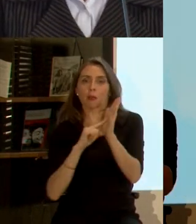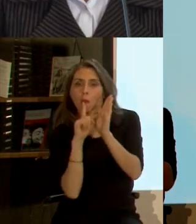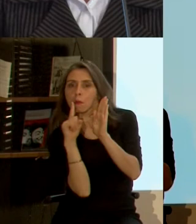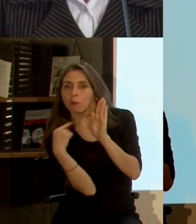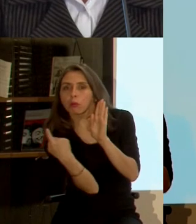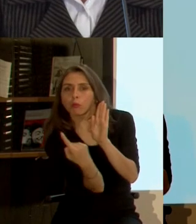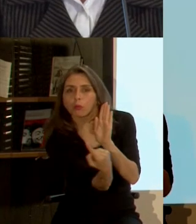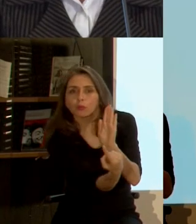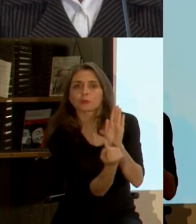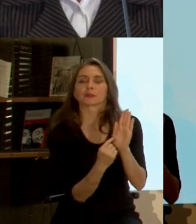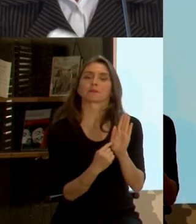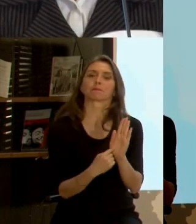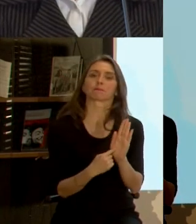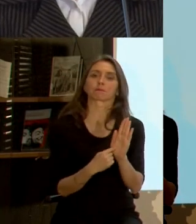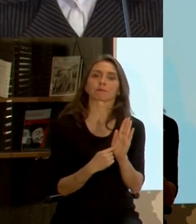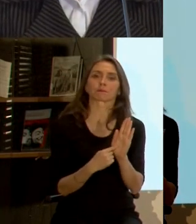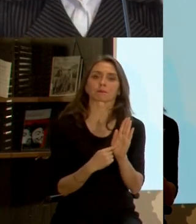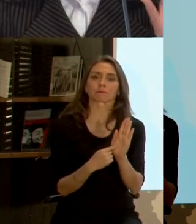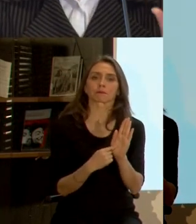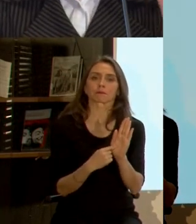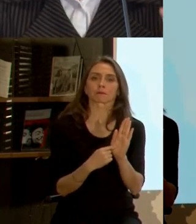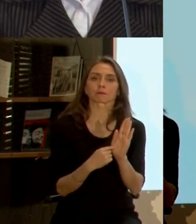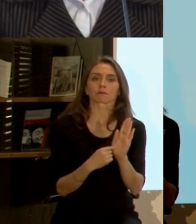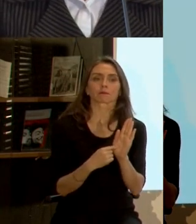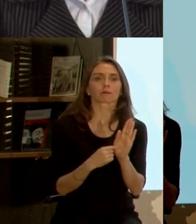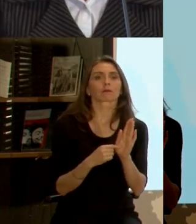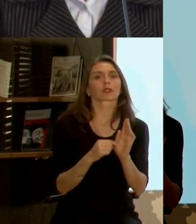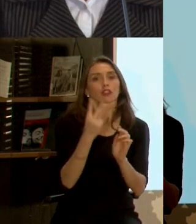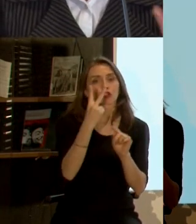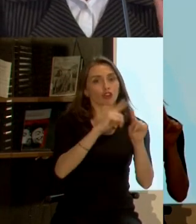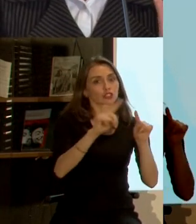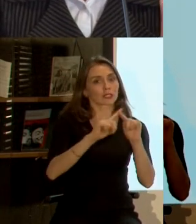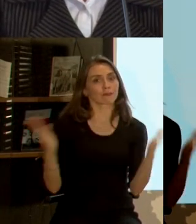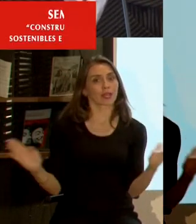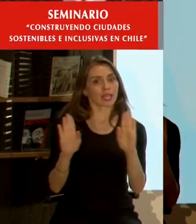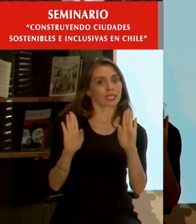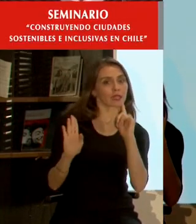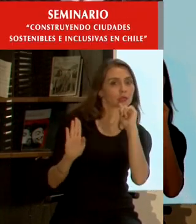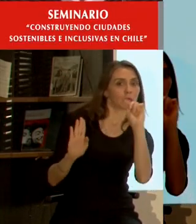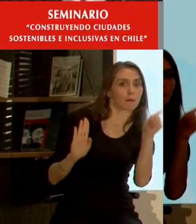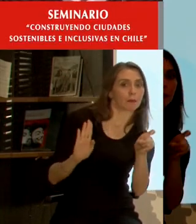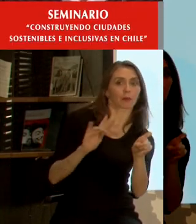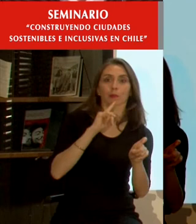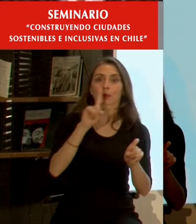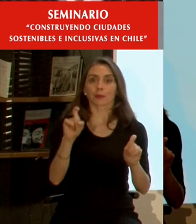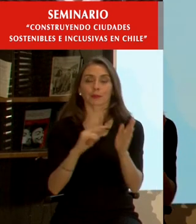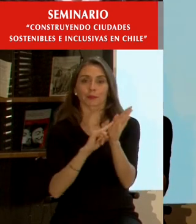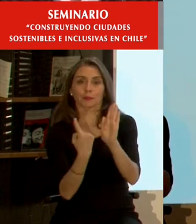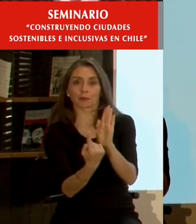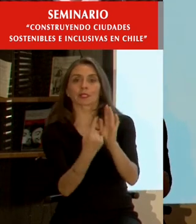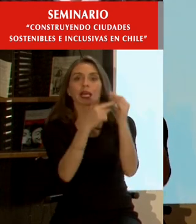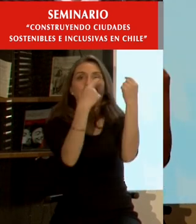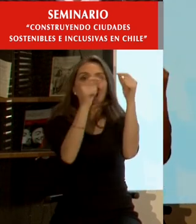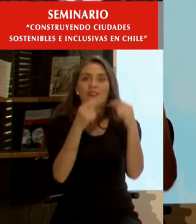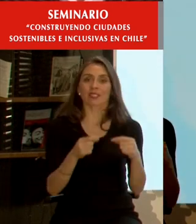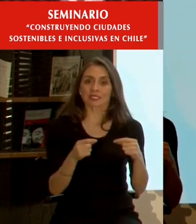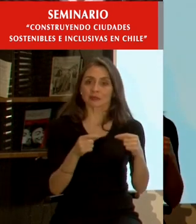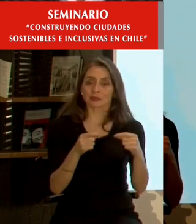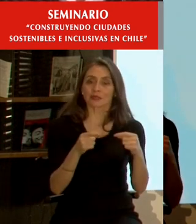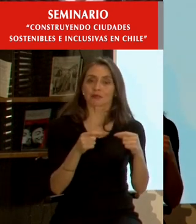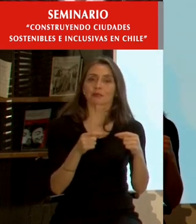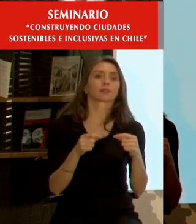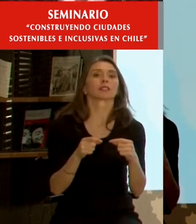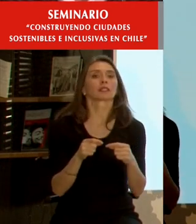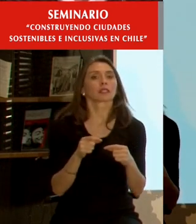de de dos tipos de encuestas era una metodología basada en una evaluación rápida se